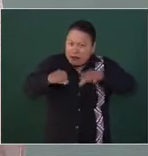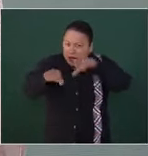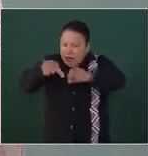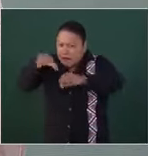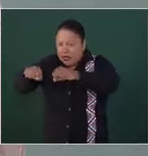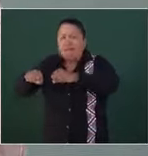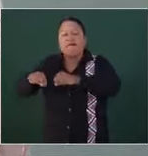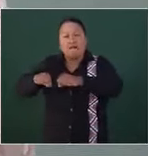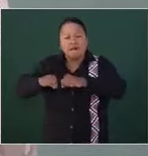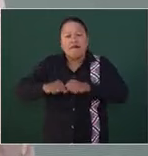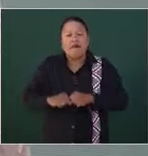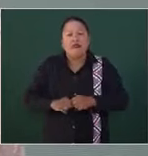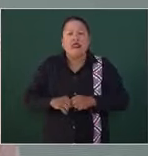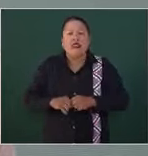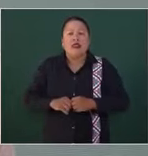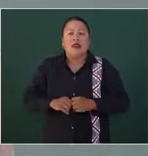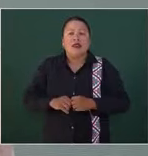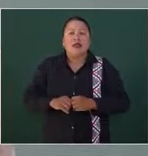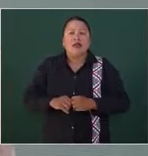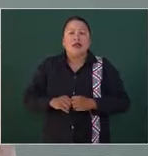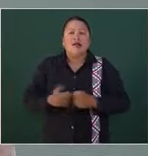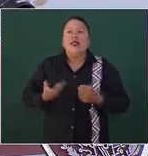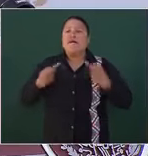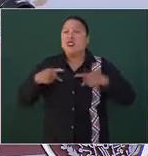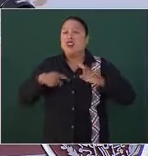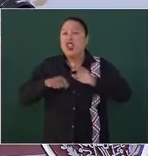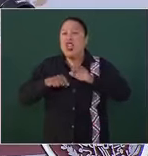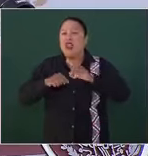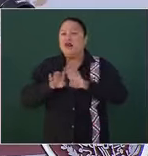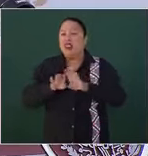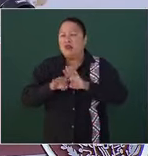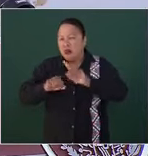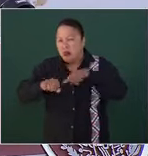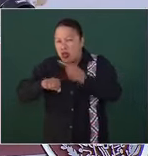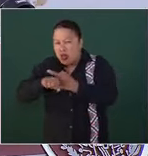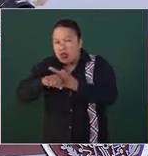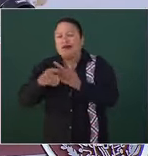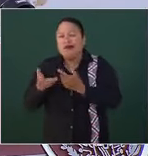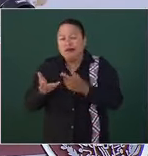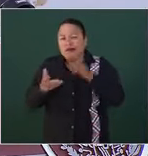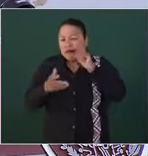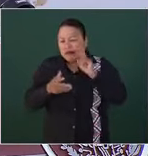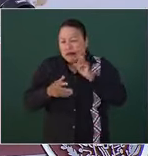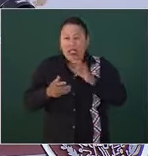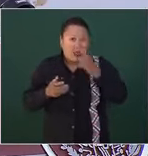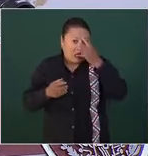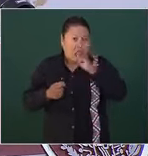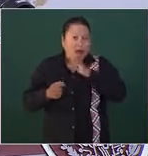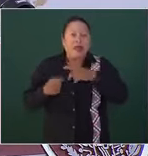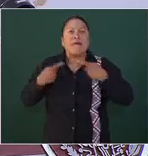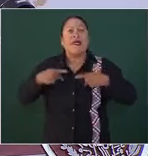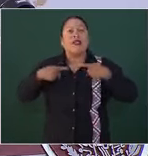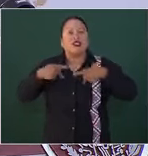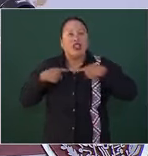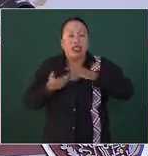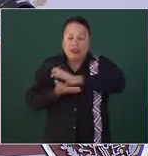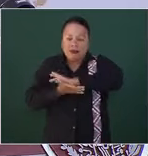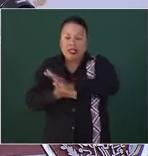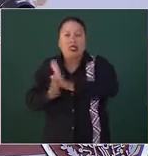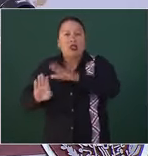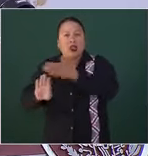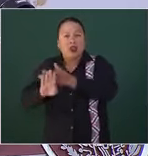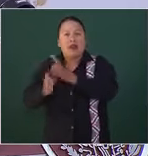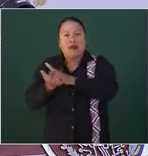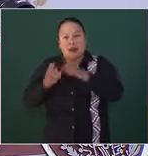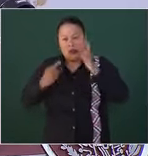violadores de los derechos de las mujeres.